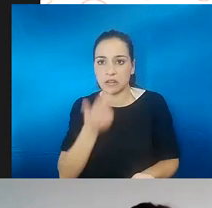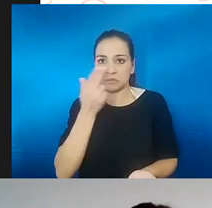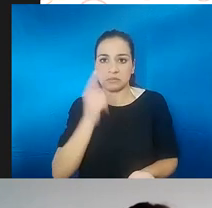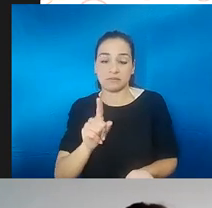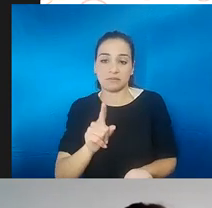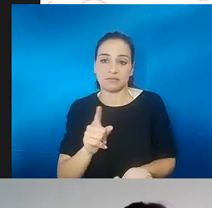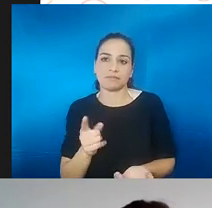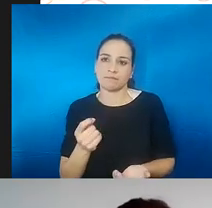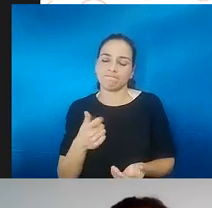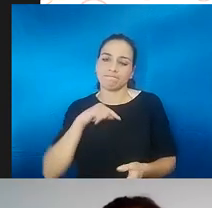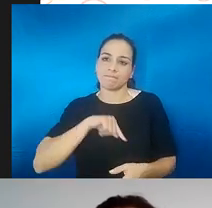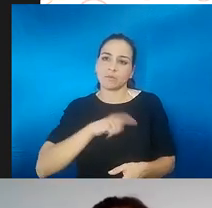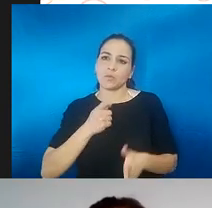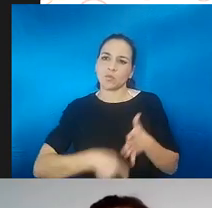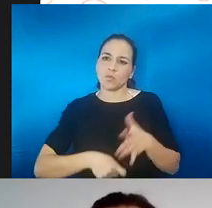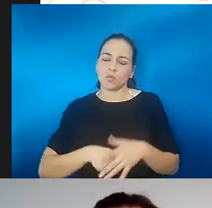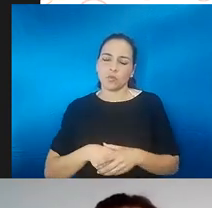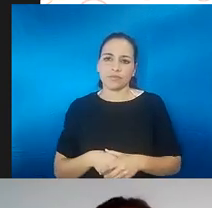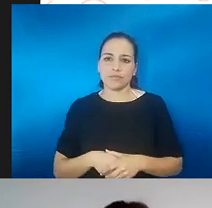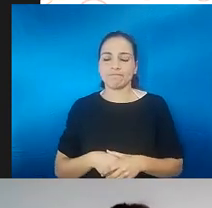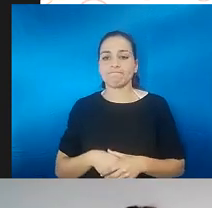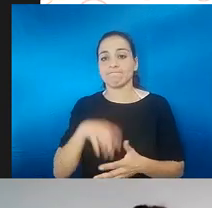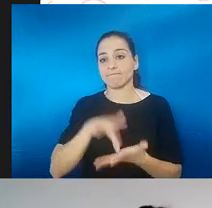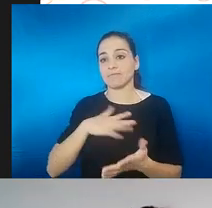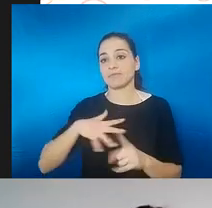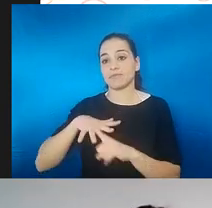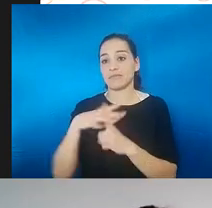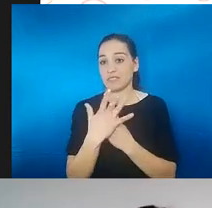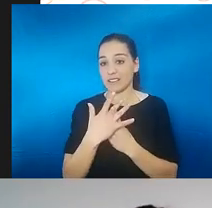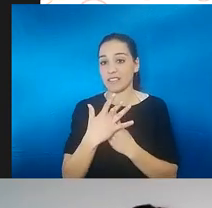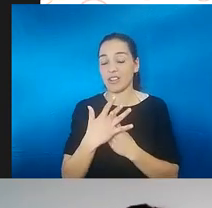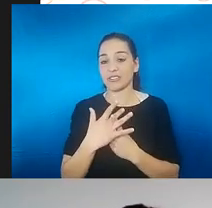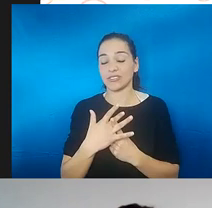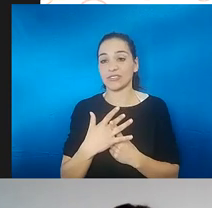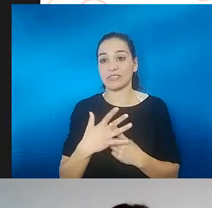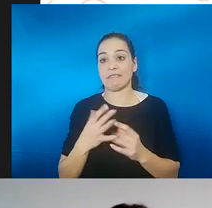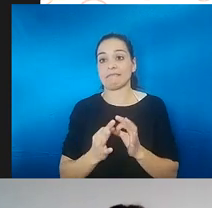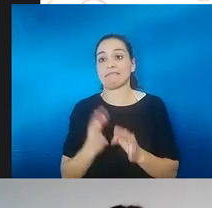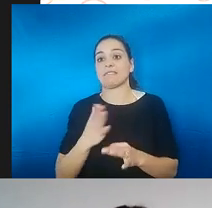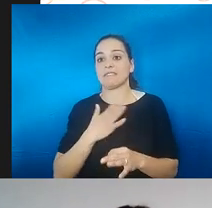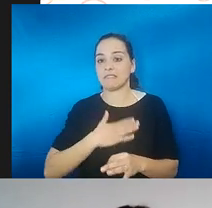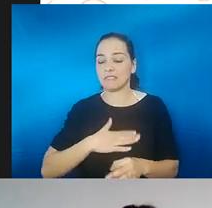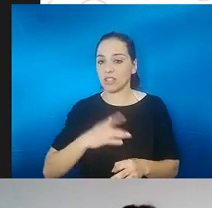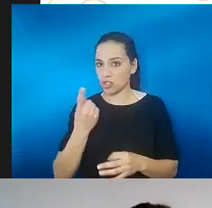Y yo digo, en mi caso, cuando yo, por suerte, no he necesitado ese